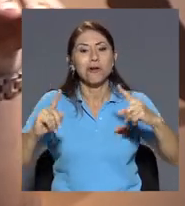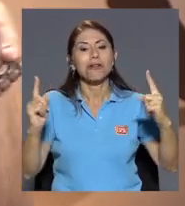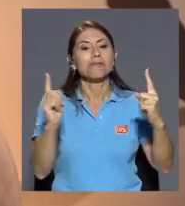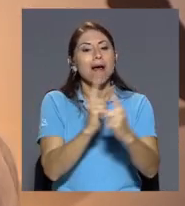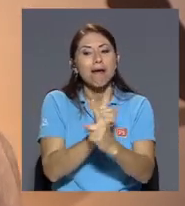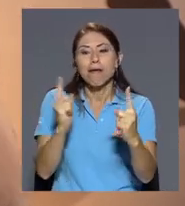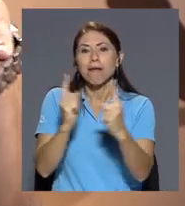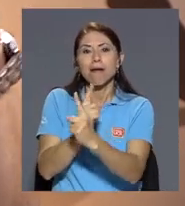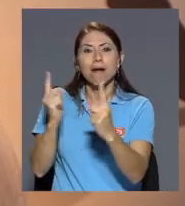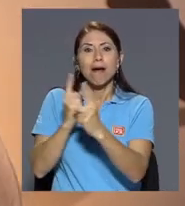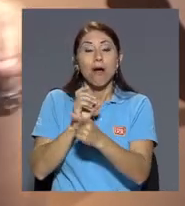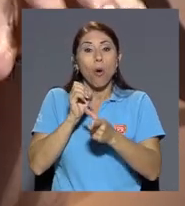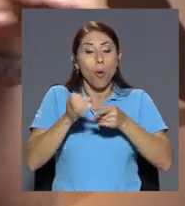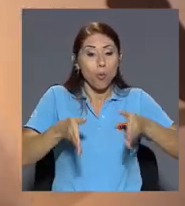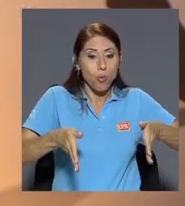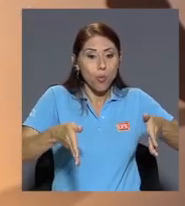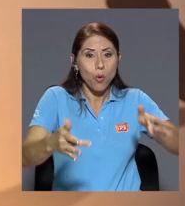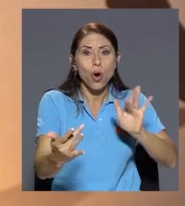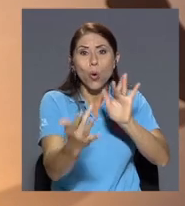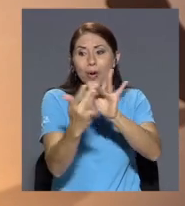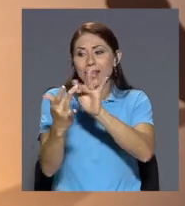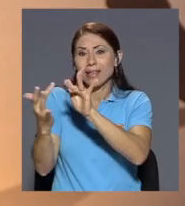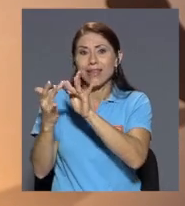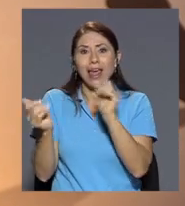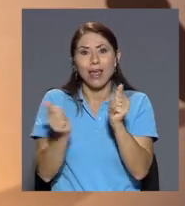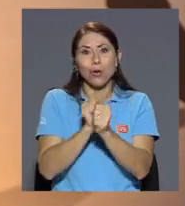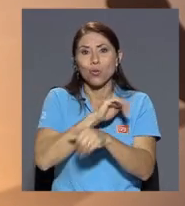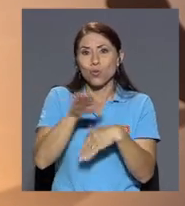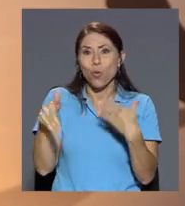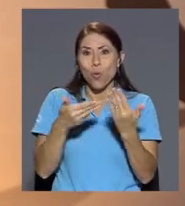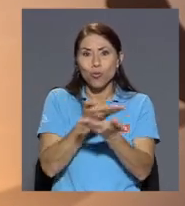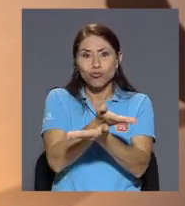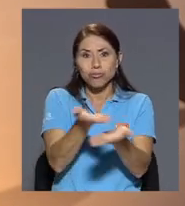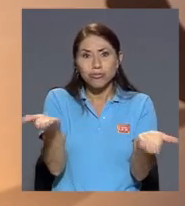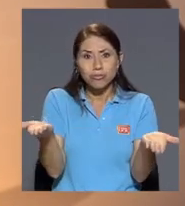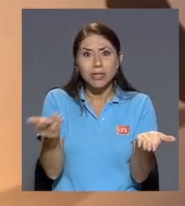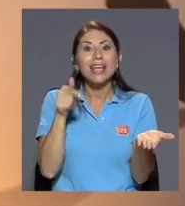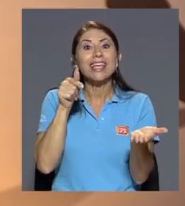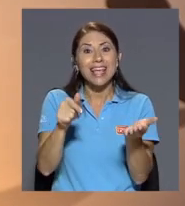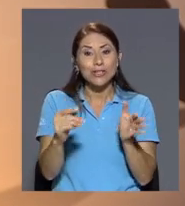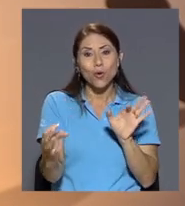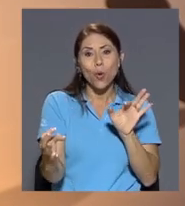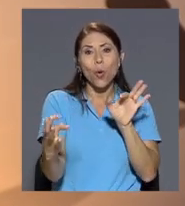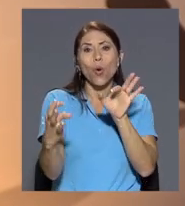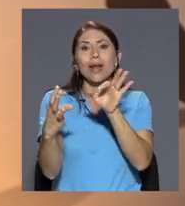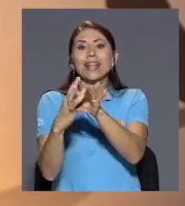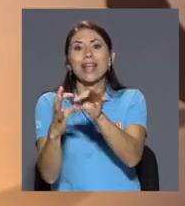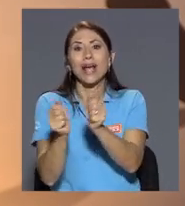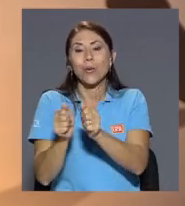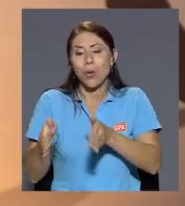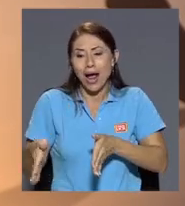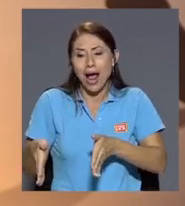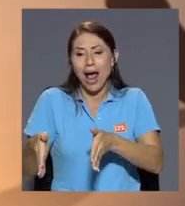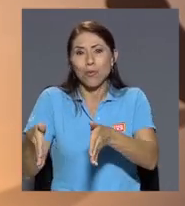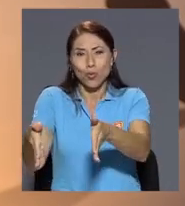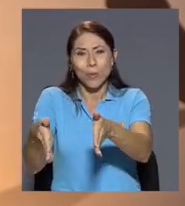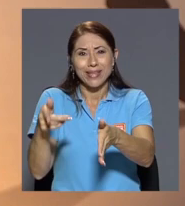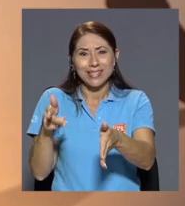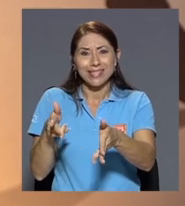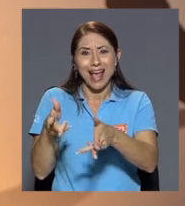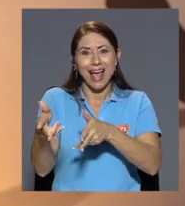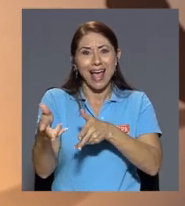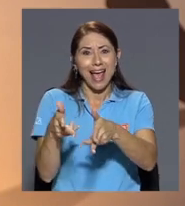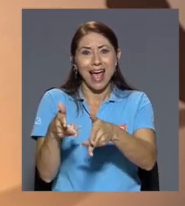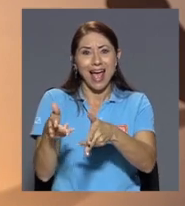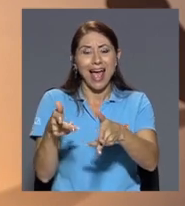espacios de conectividad urbana con todos esos sectores que les mencioné y que conectarían con la autopista a un sector cultural y deportivo que es lo que